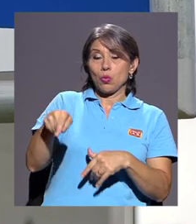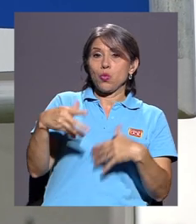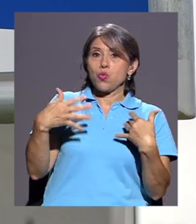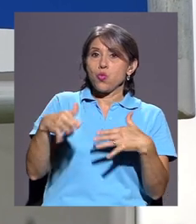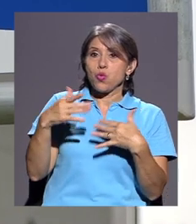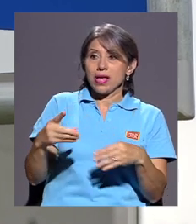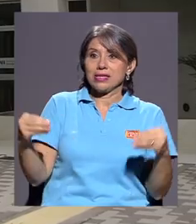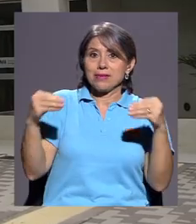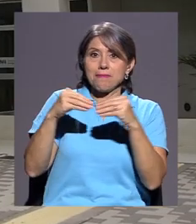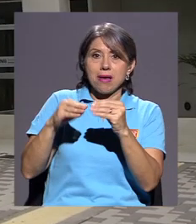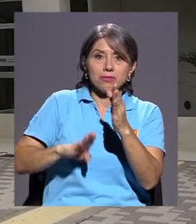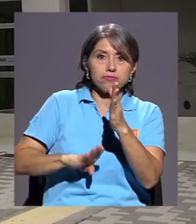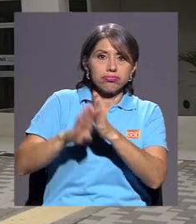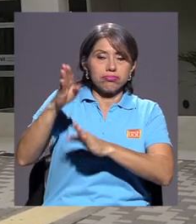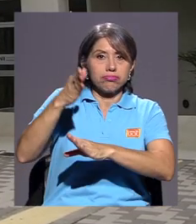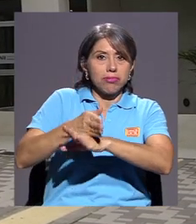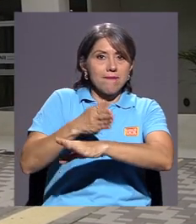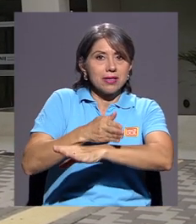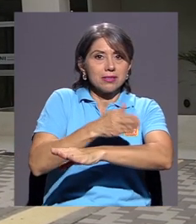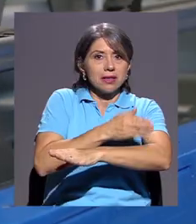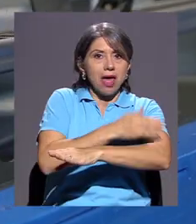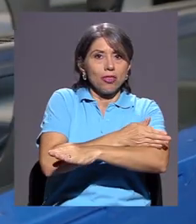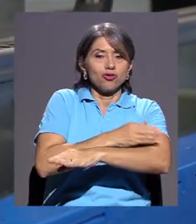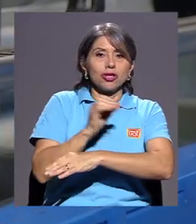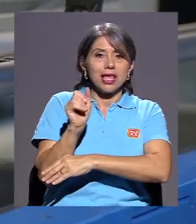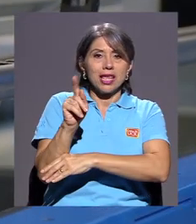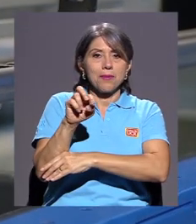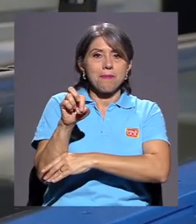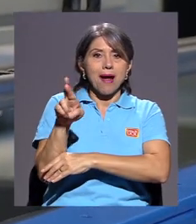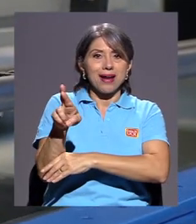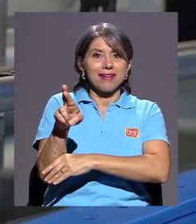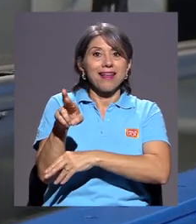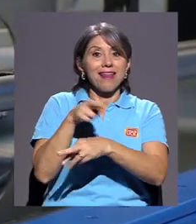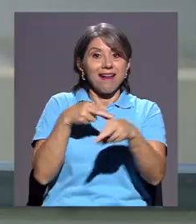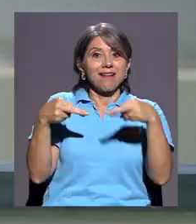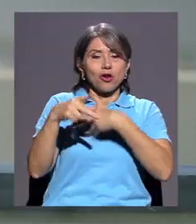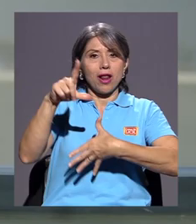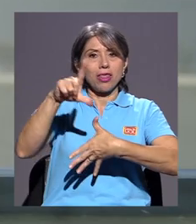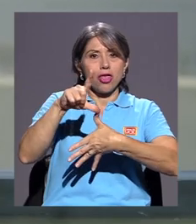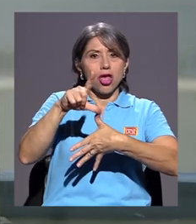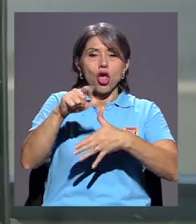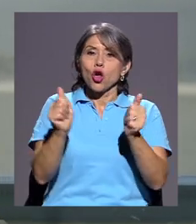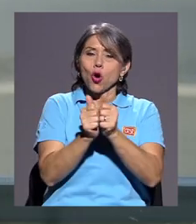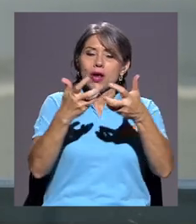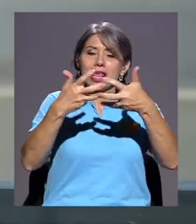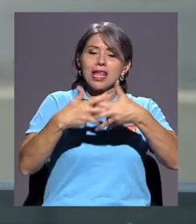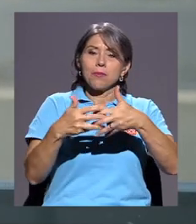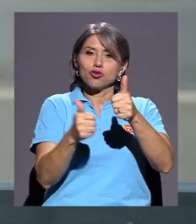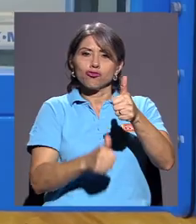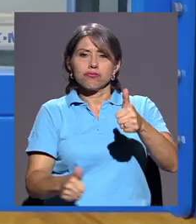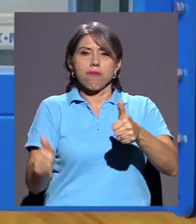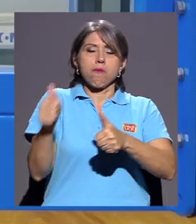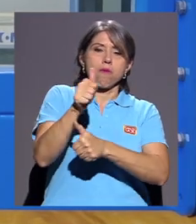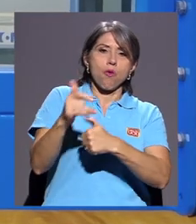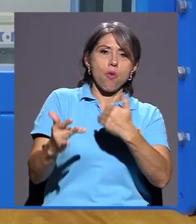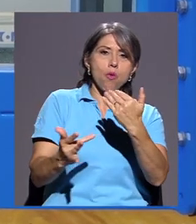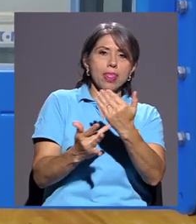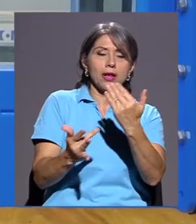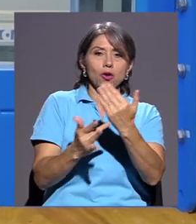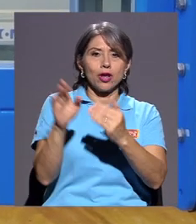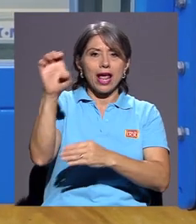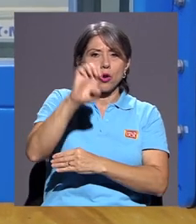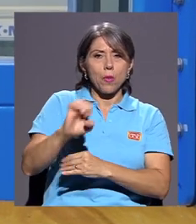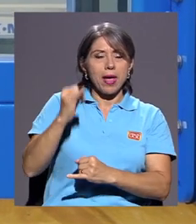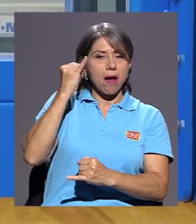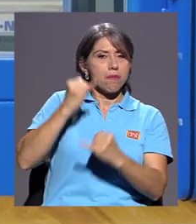de los más avanzados en la región latinoamericana y está equipado con la última tecnología europea. Acá